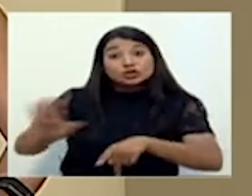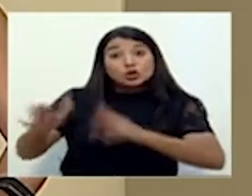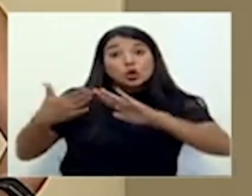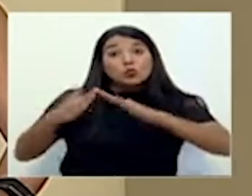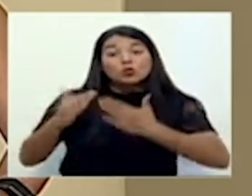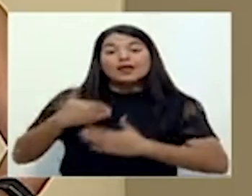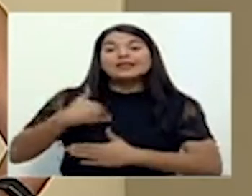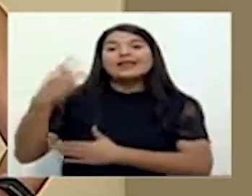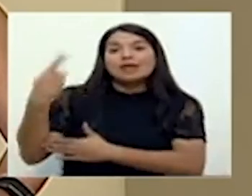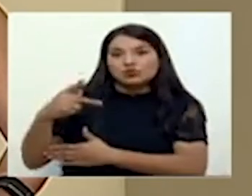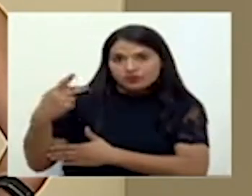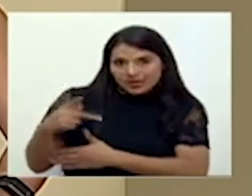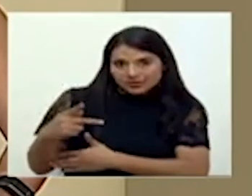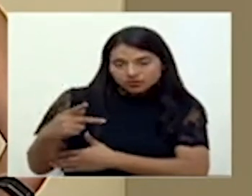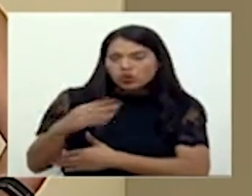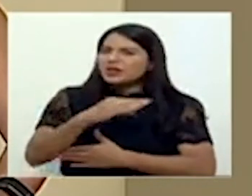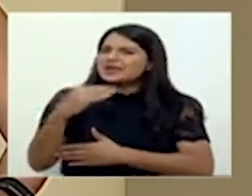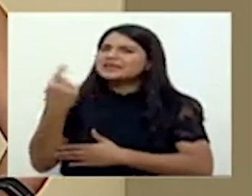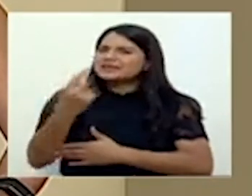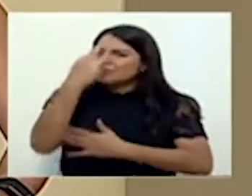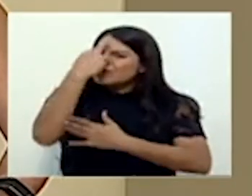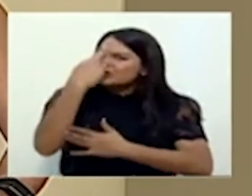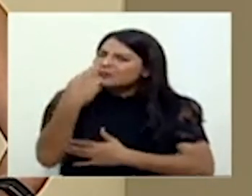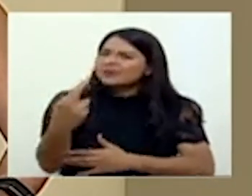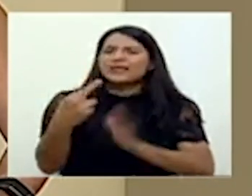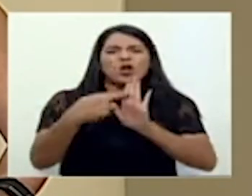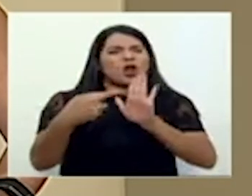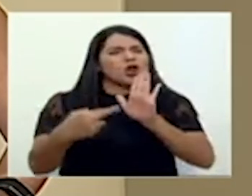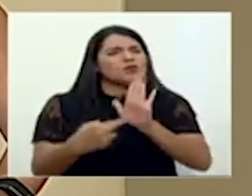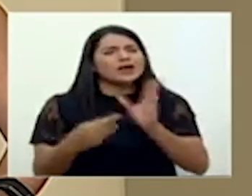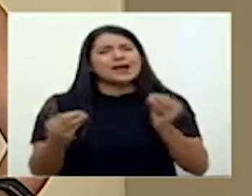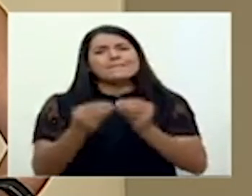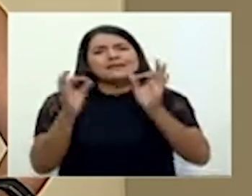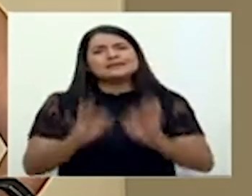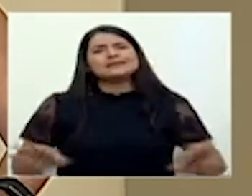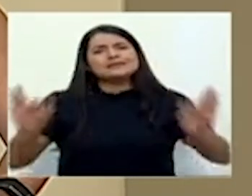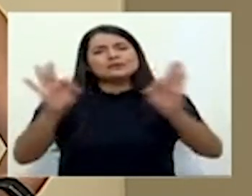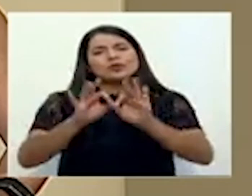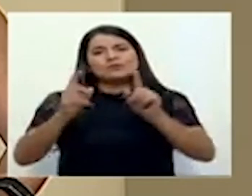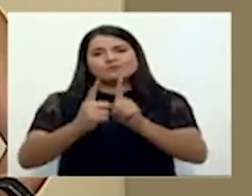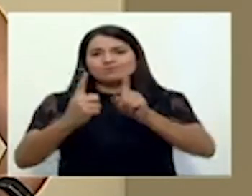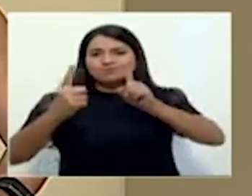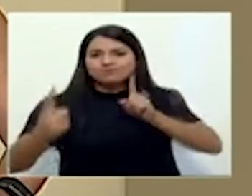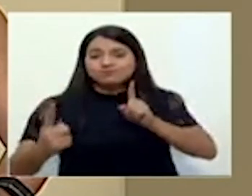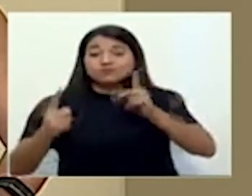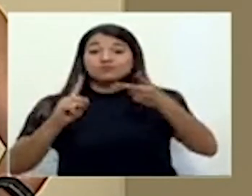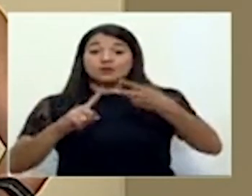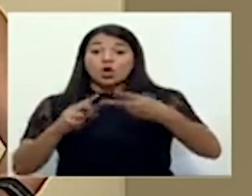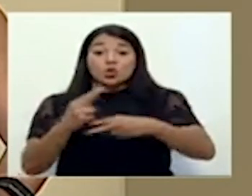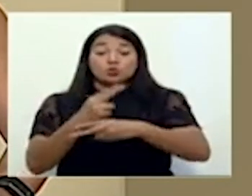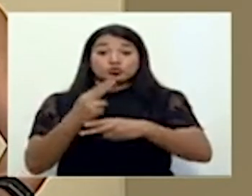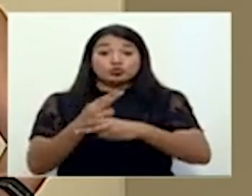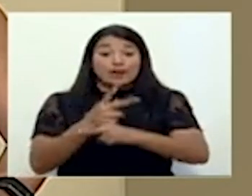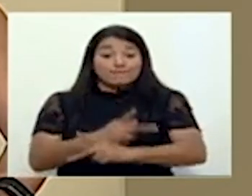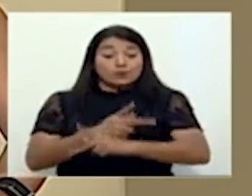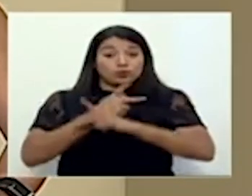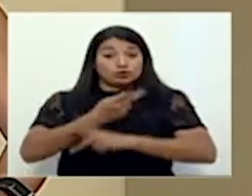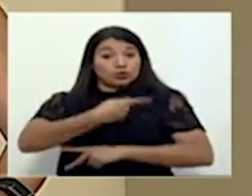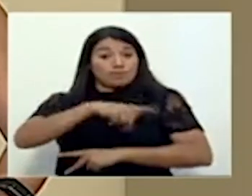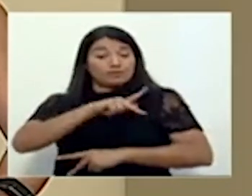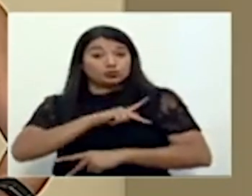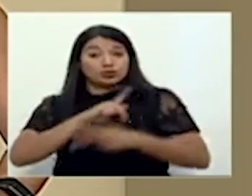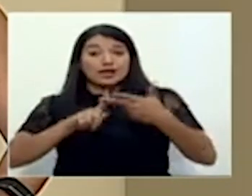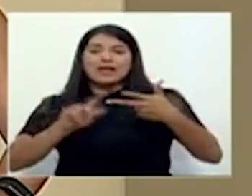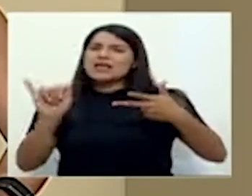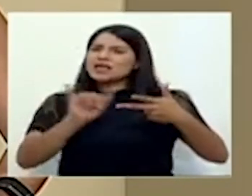Y manteniendo la regla básica de oro, que es el distanciamiento y la utilización de su equipo de protección personal, así como el